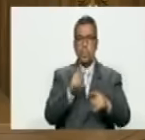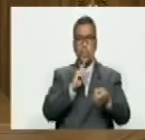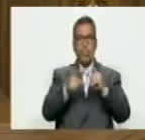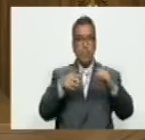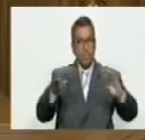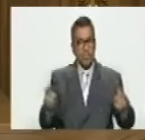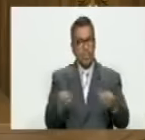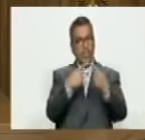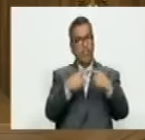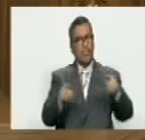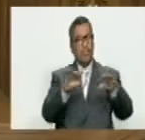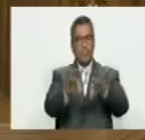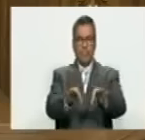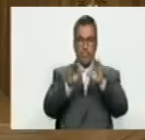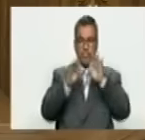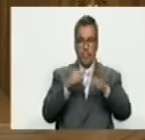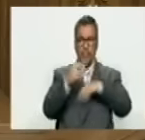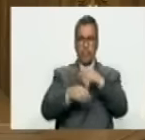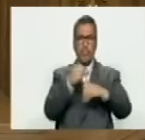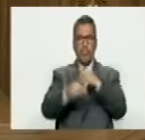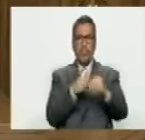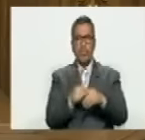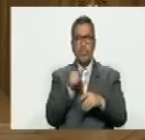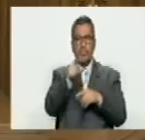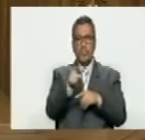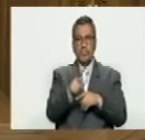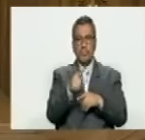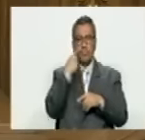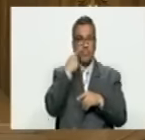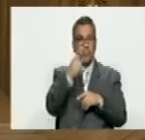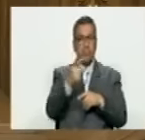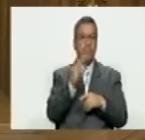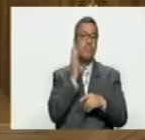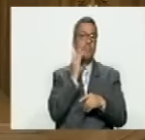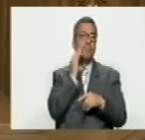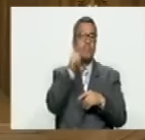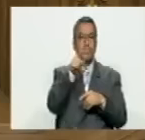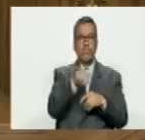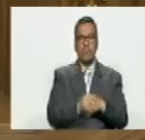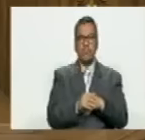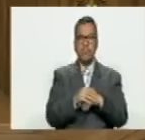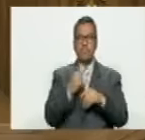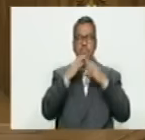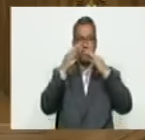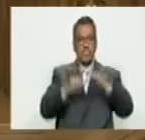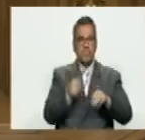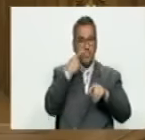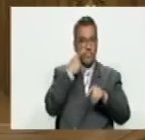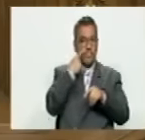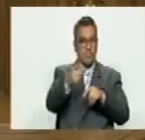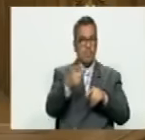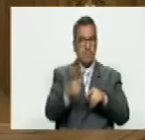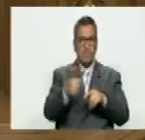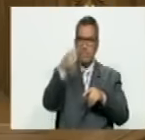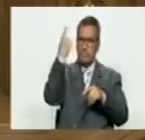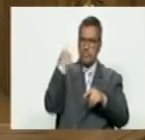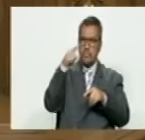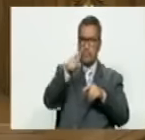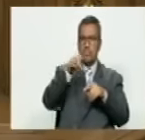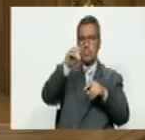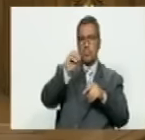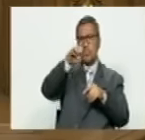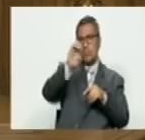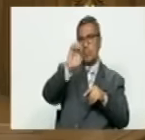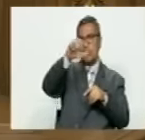armonía en el interés de lo que están haciendo se ve que hay por ejemplo un ejemplo de esto literal para que vean ayer hubo una sesión en la OEA